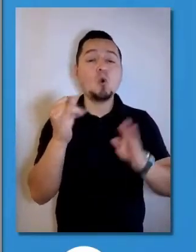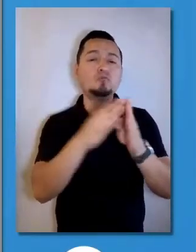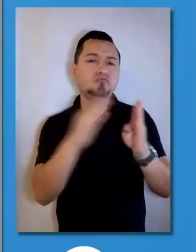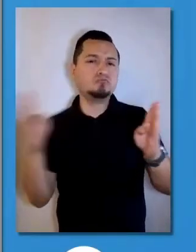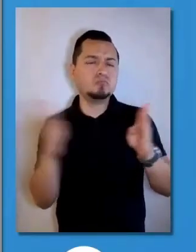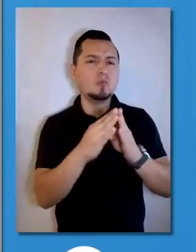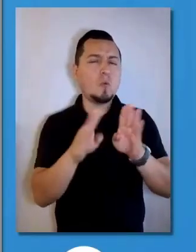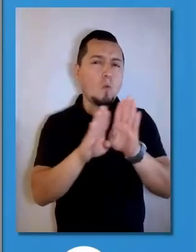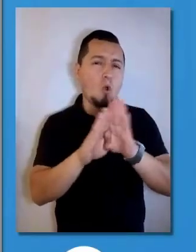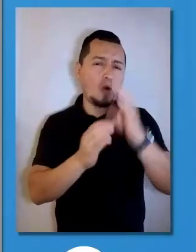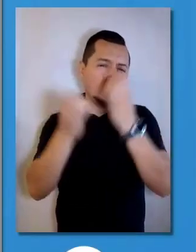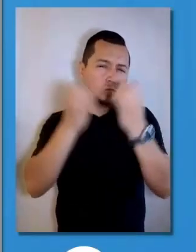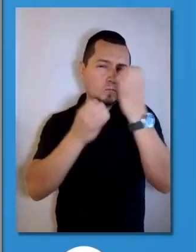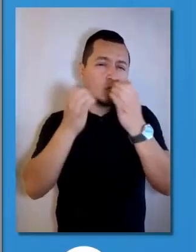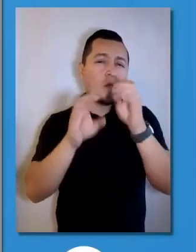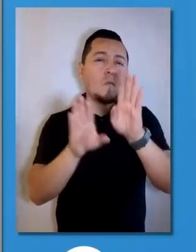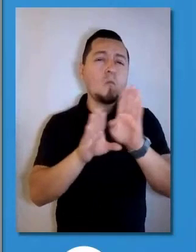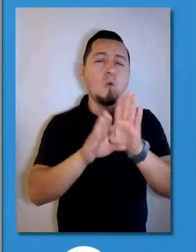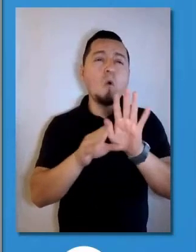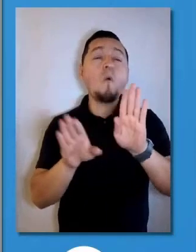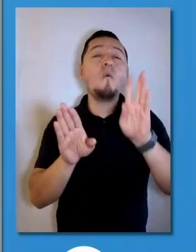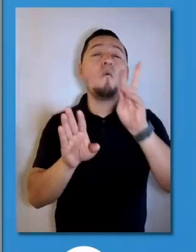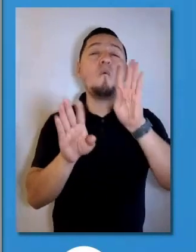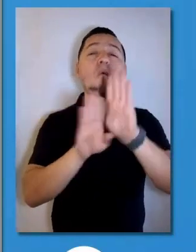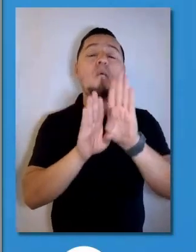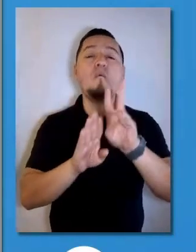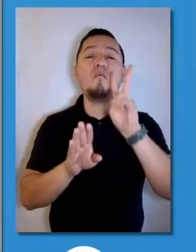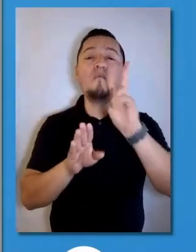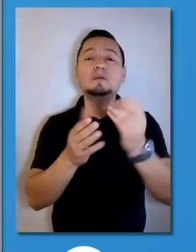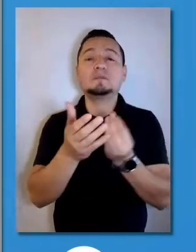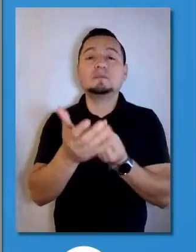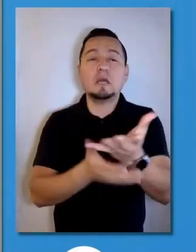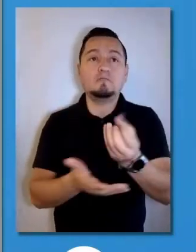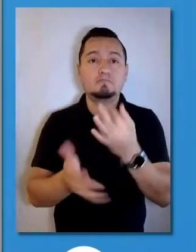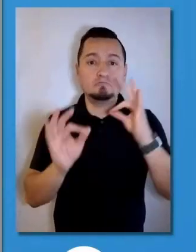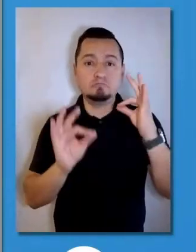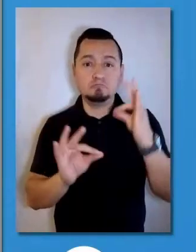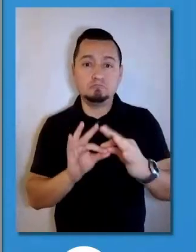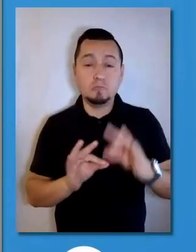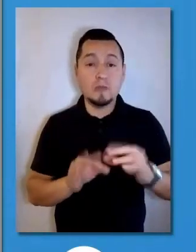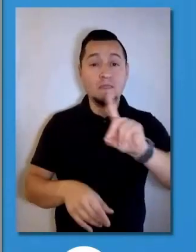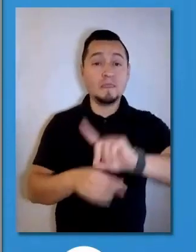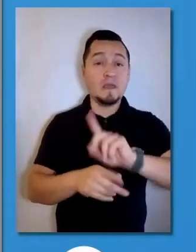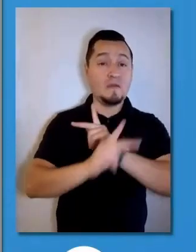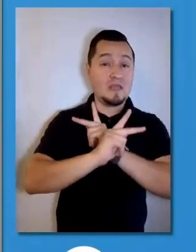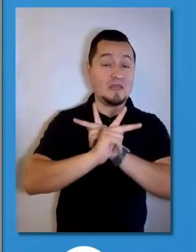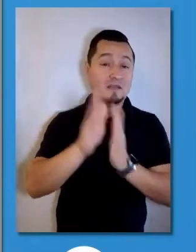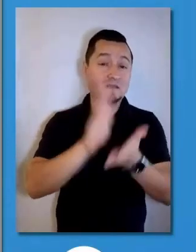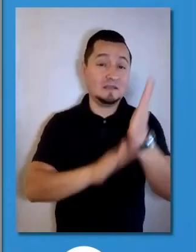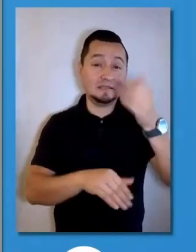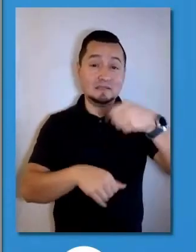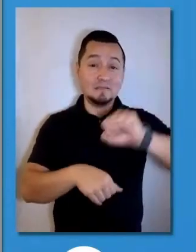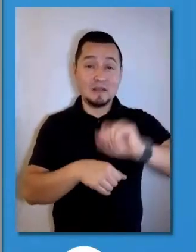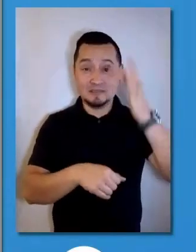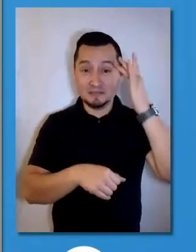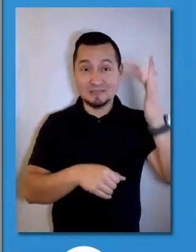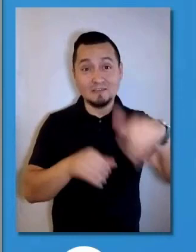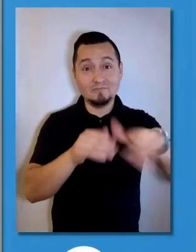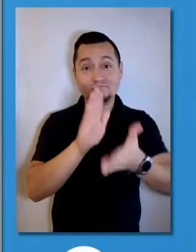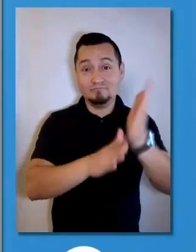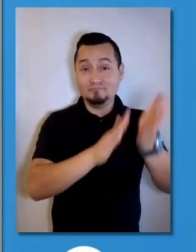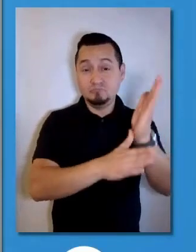fechas que van a tener protocolos específicos. Los días de vacaciones de Semana Santa, que